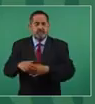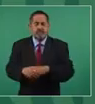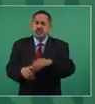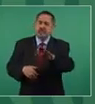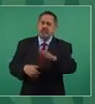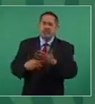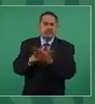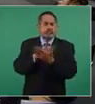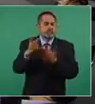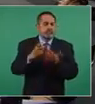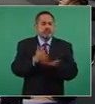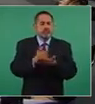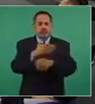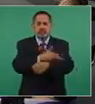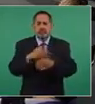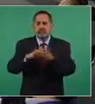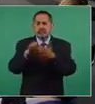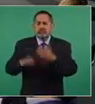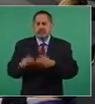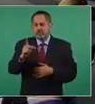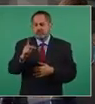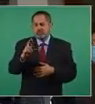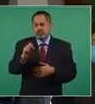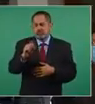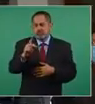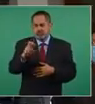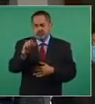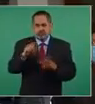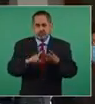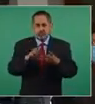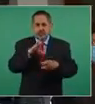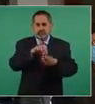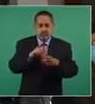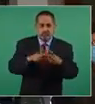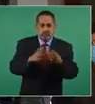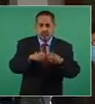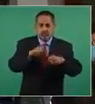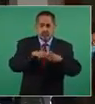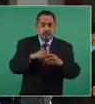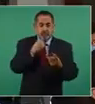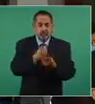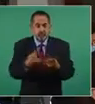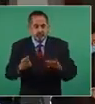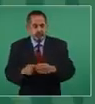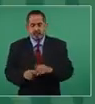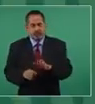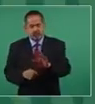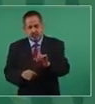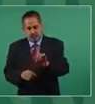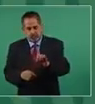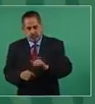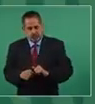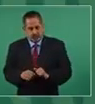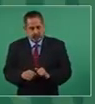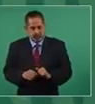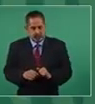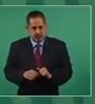de ayuda a familias como, por ejemplo, Próspera Inclusión Social o Distancias Infantiles? No, no.